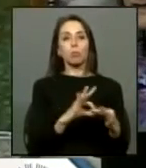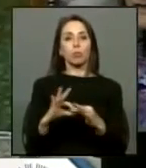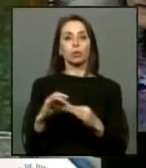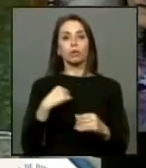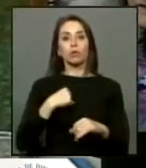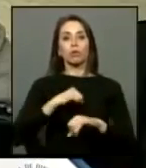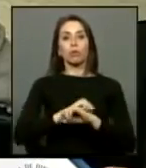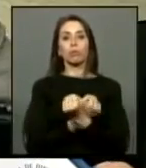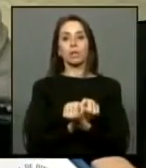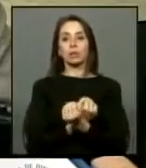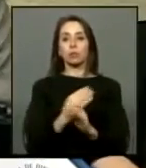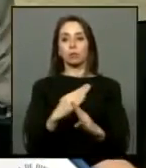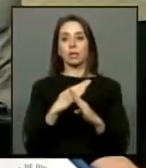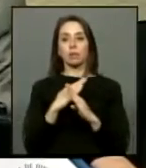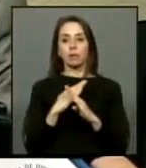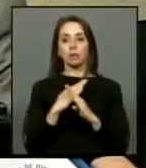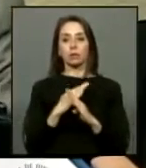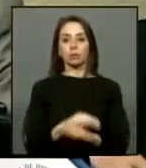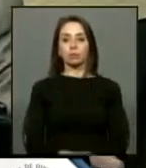estado preso inhabiliteme